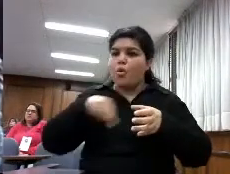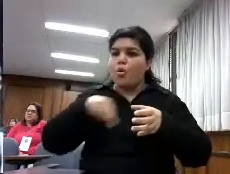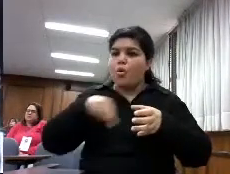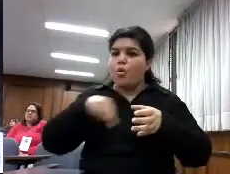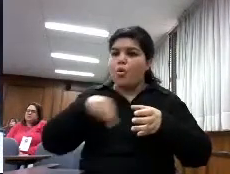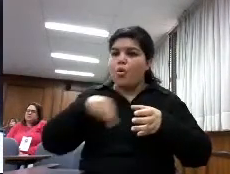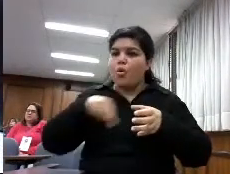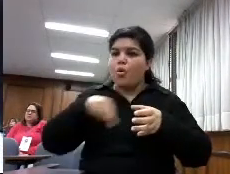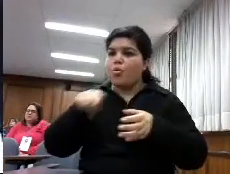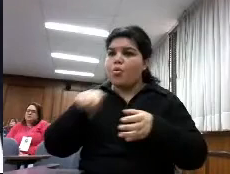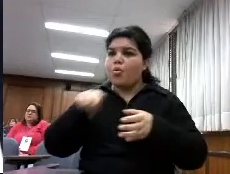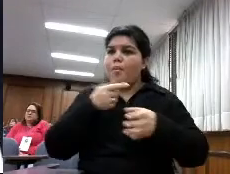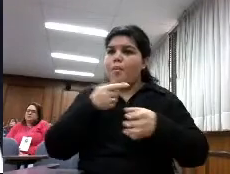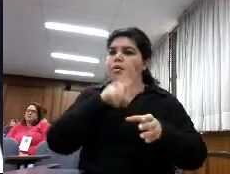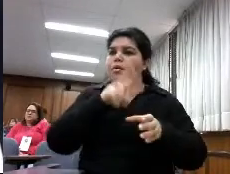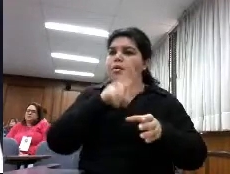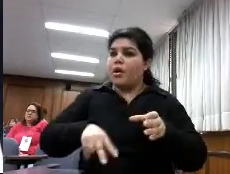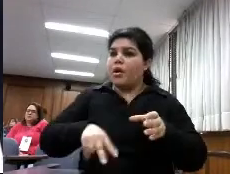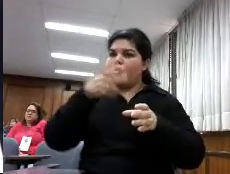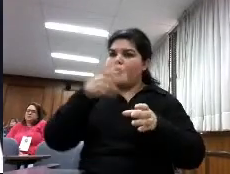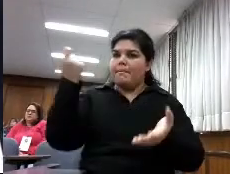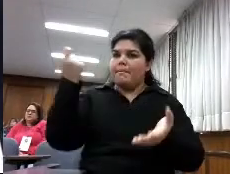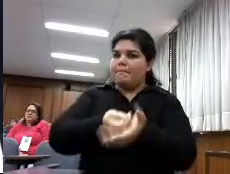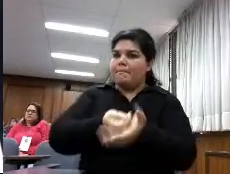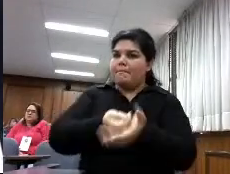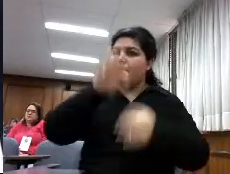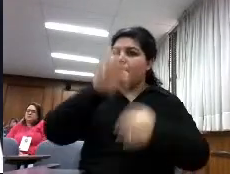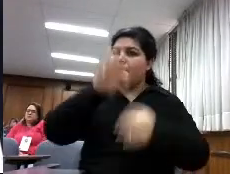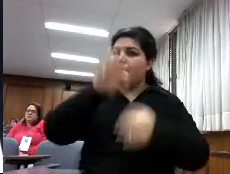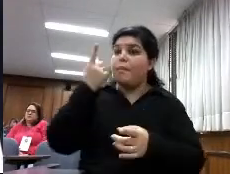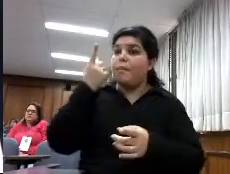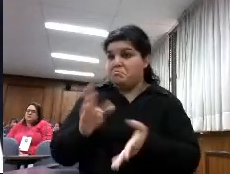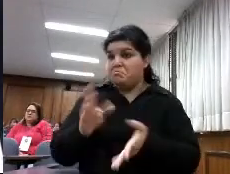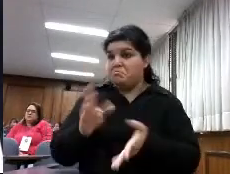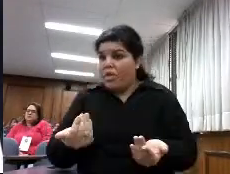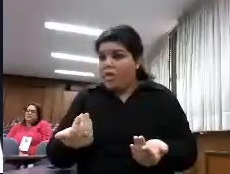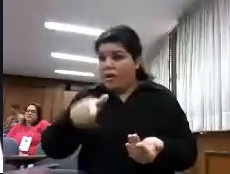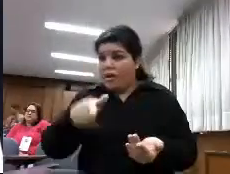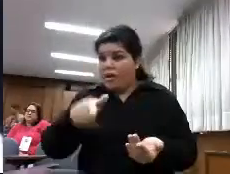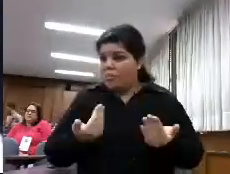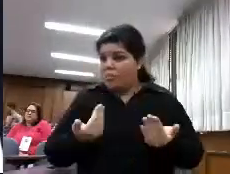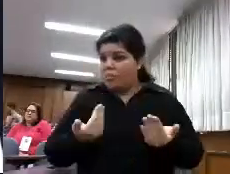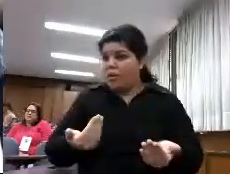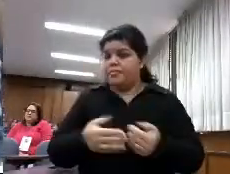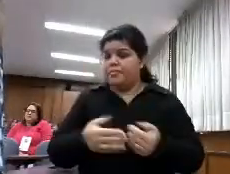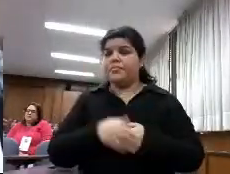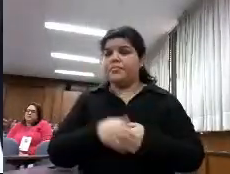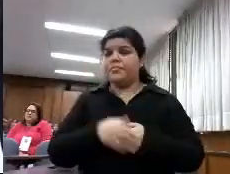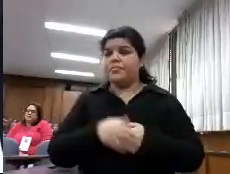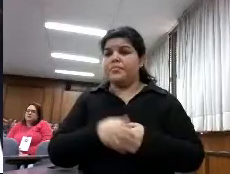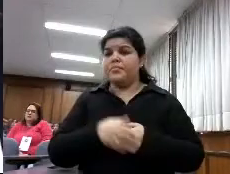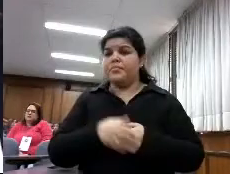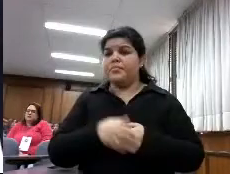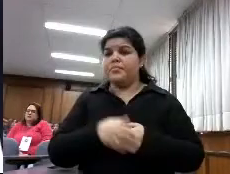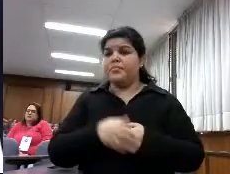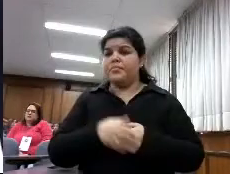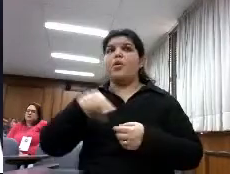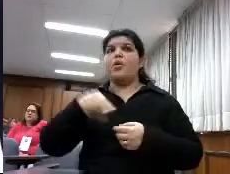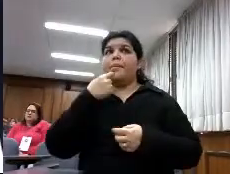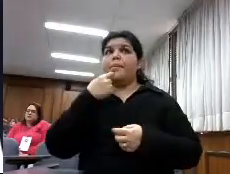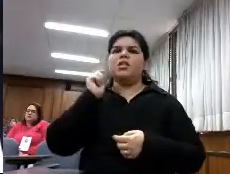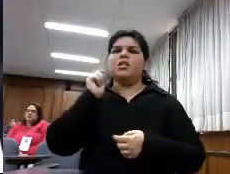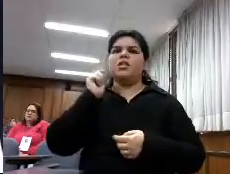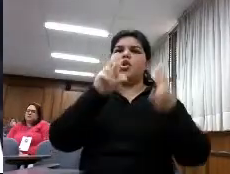evidente que vale más caro pero existe esa posibilidad en cuanto al número limitado de personas también vemos ahí esa